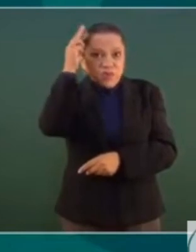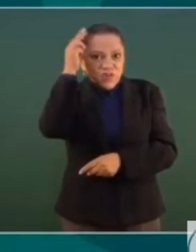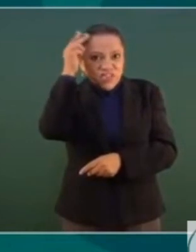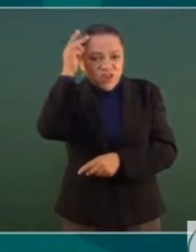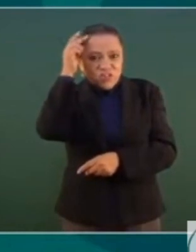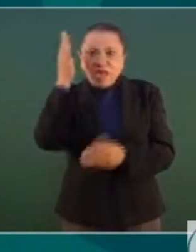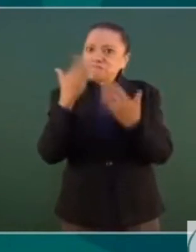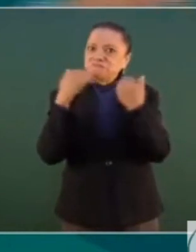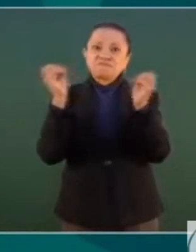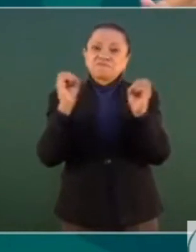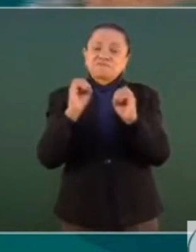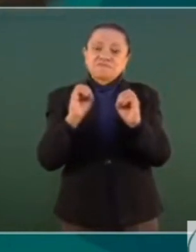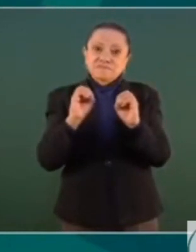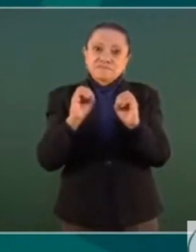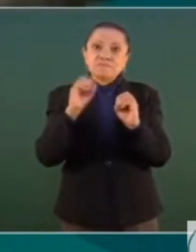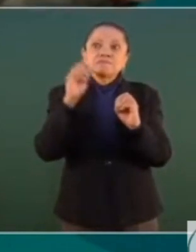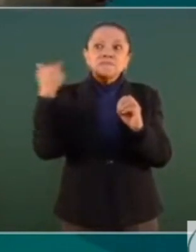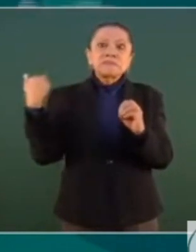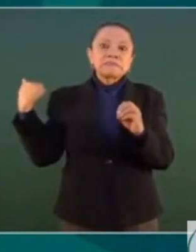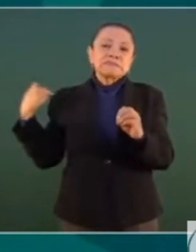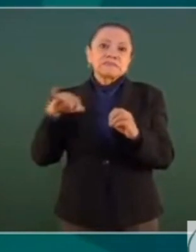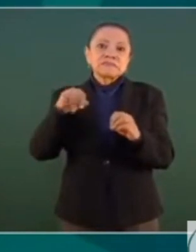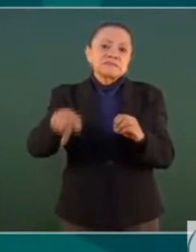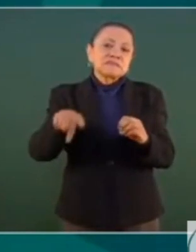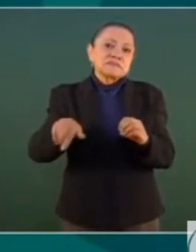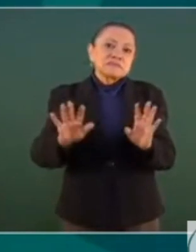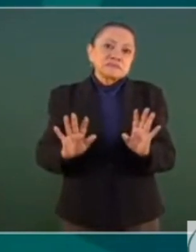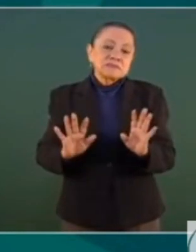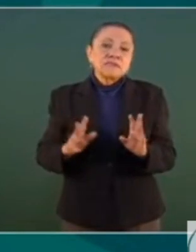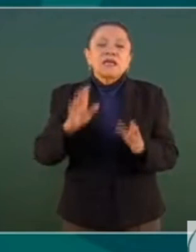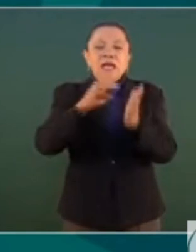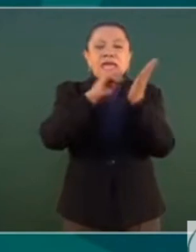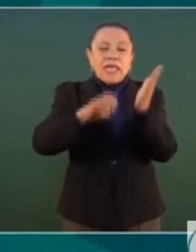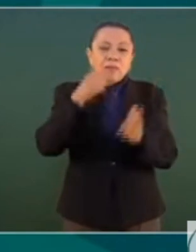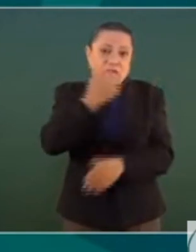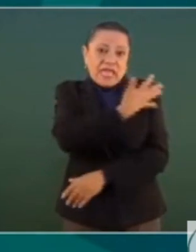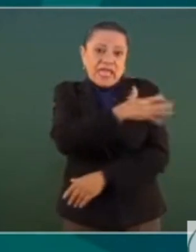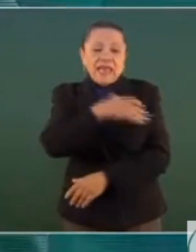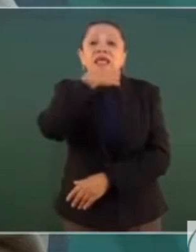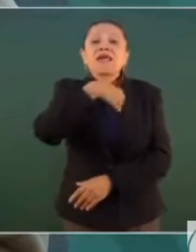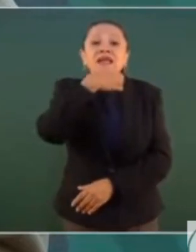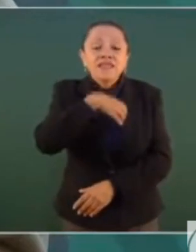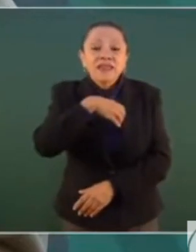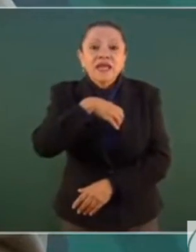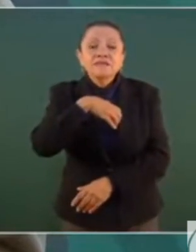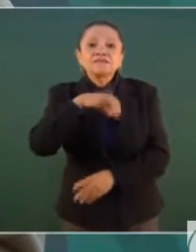Les voy a poner otro ejemplo, porque esto ayuda mucho. El general Cárdenas le entregó